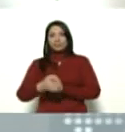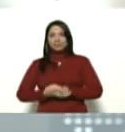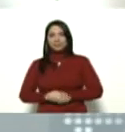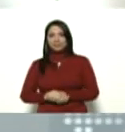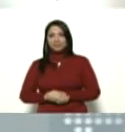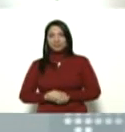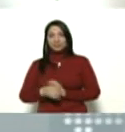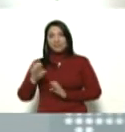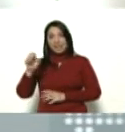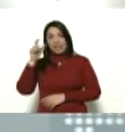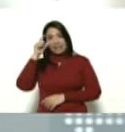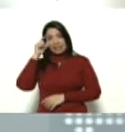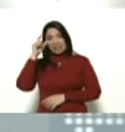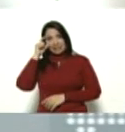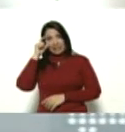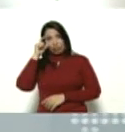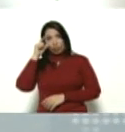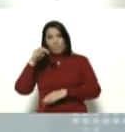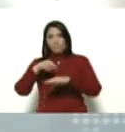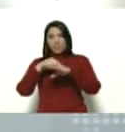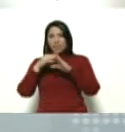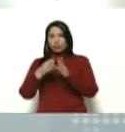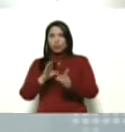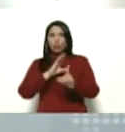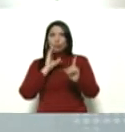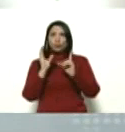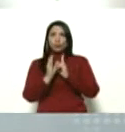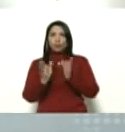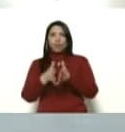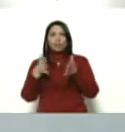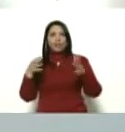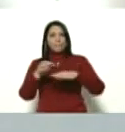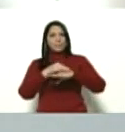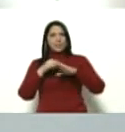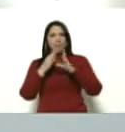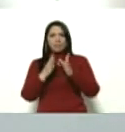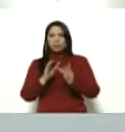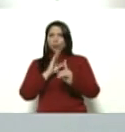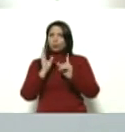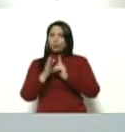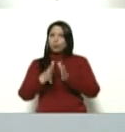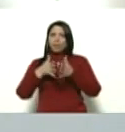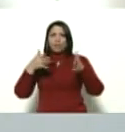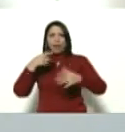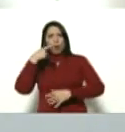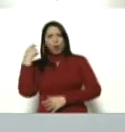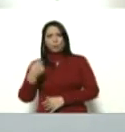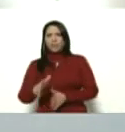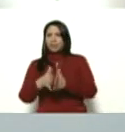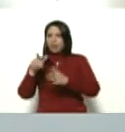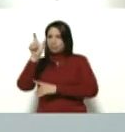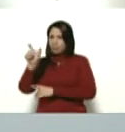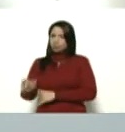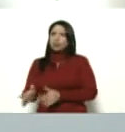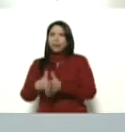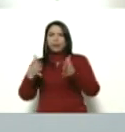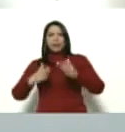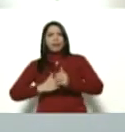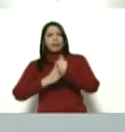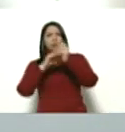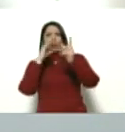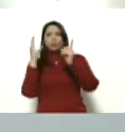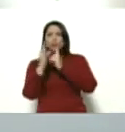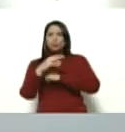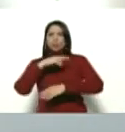Ernesto Villegas Poljat, felicidades, gran ministro de cultura, gran hombre, gran ser humano y gran líder de la cultura